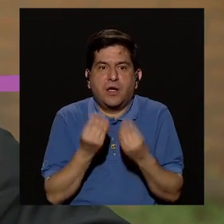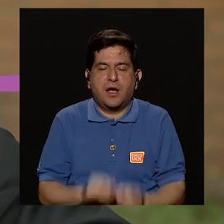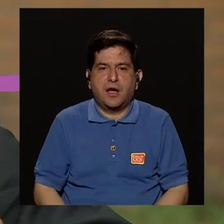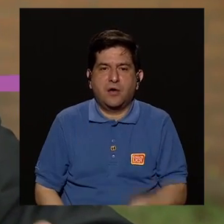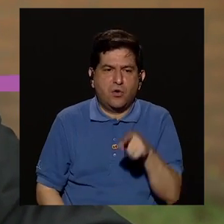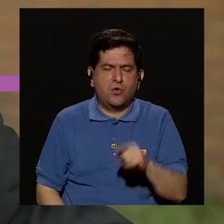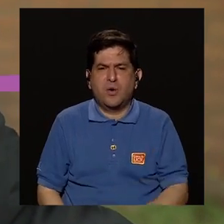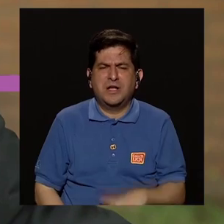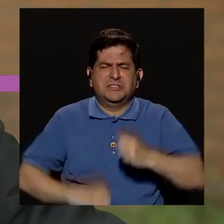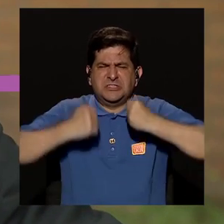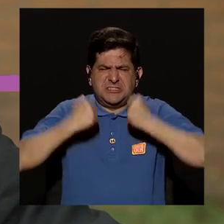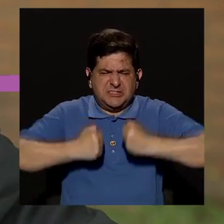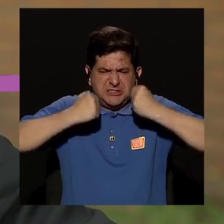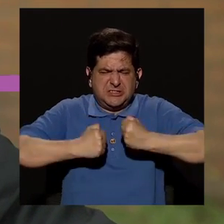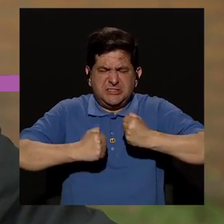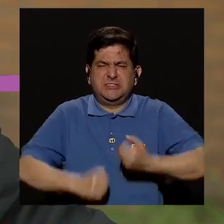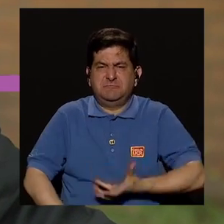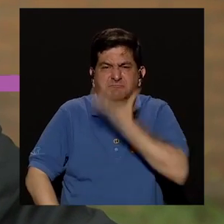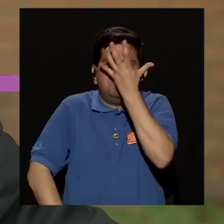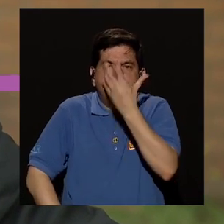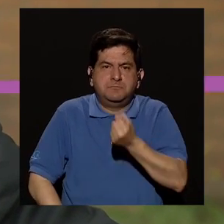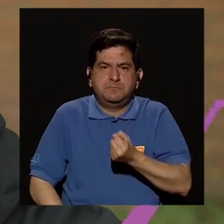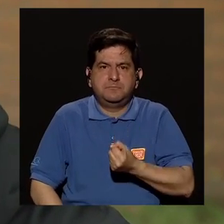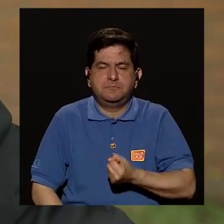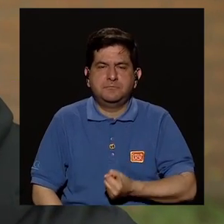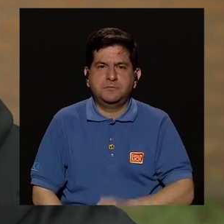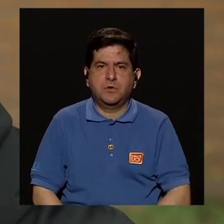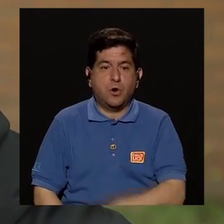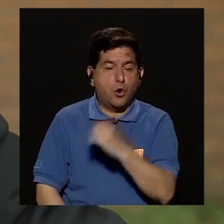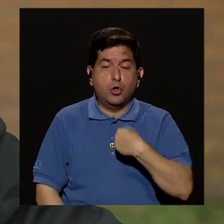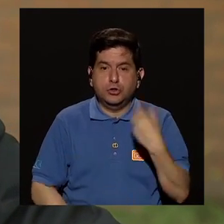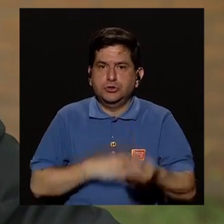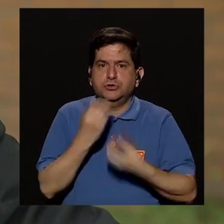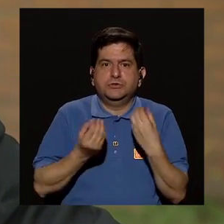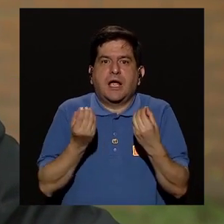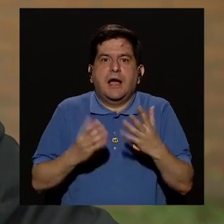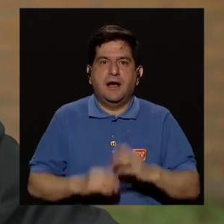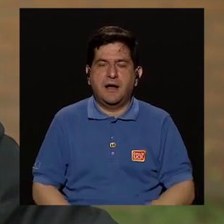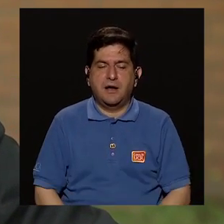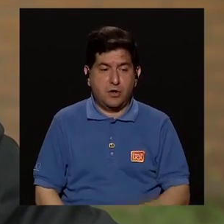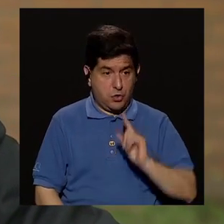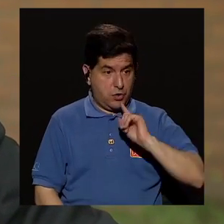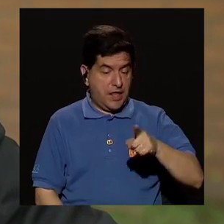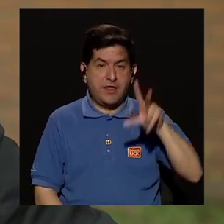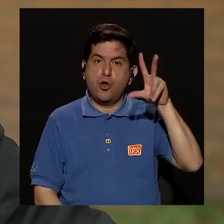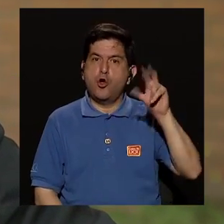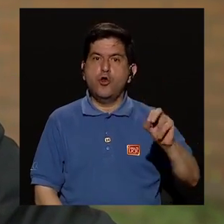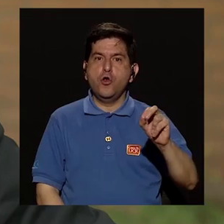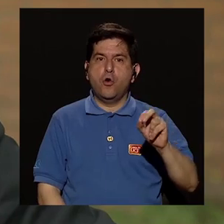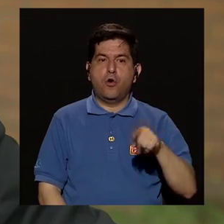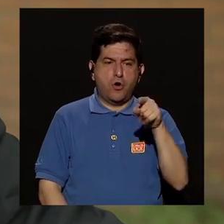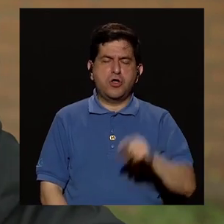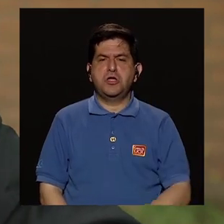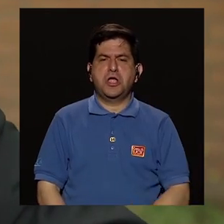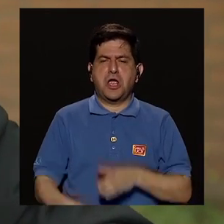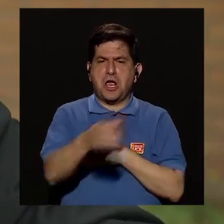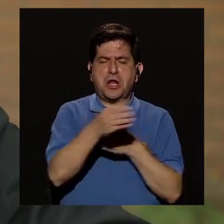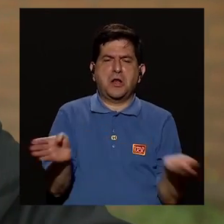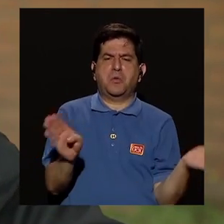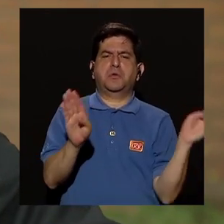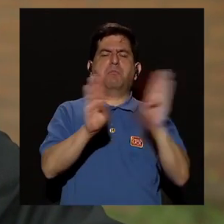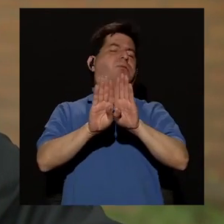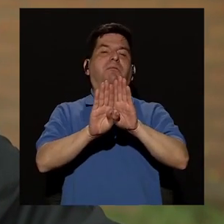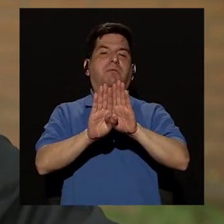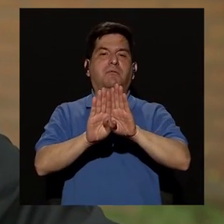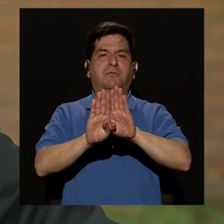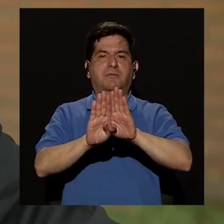cuando entra en un berrinche? ¿qué hago cuando yo le digo que no y se encierra en el